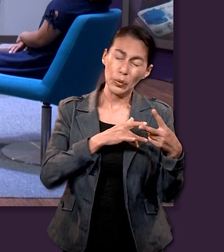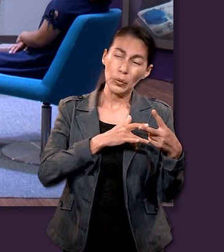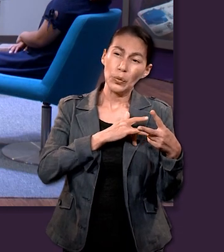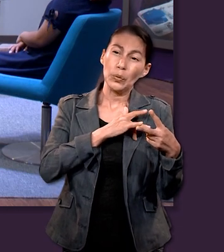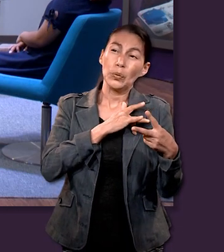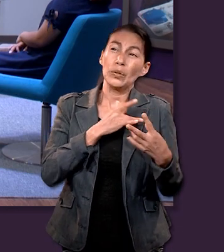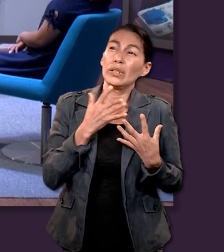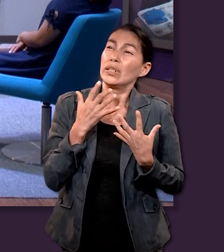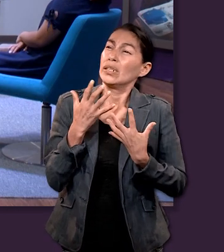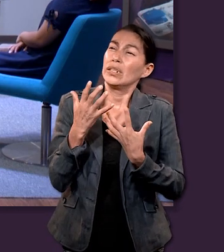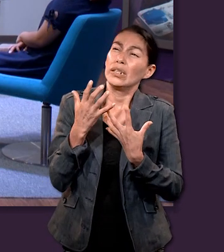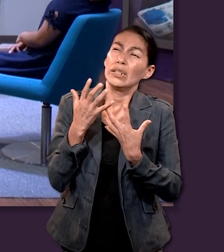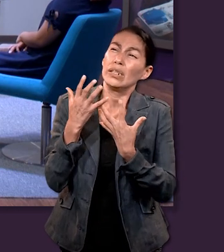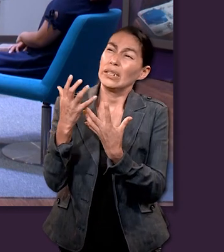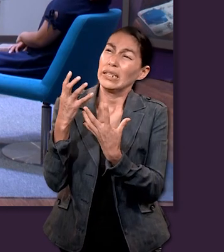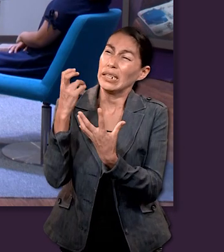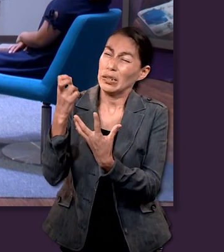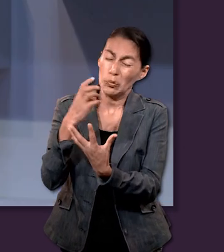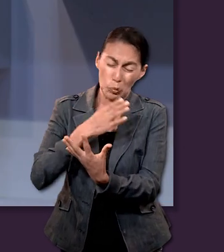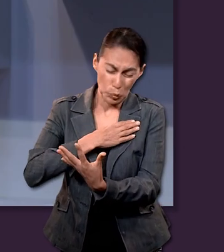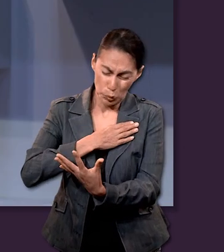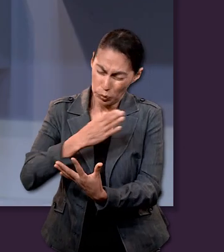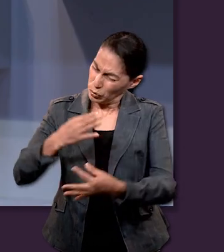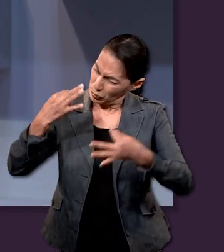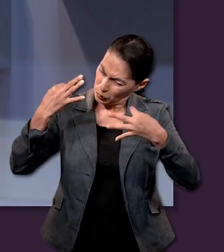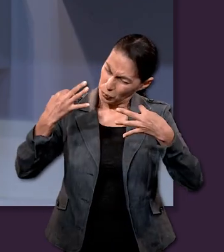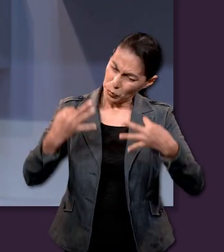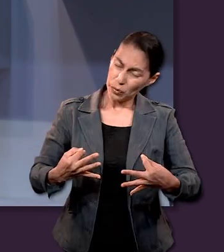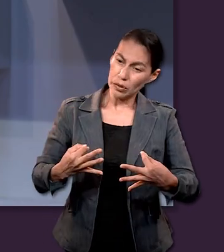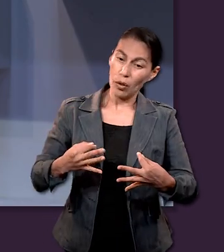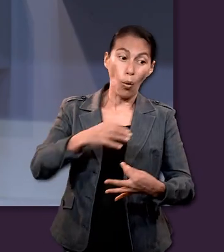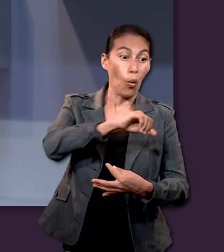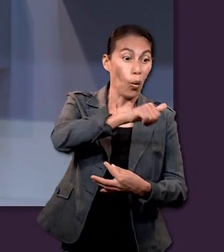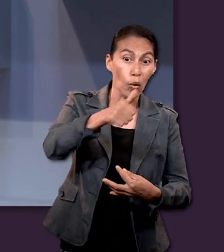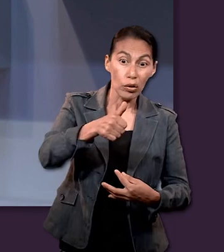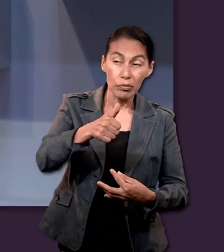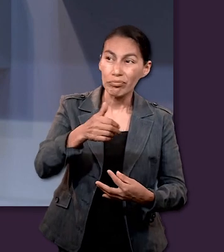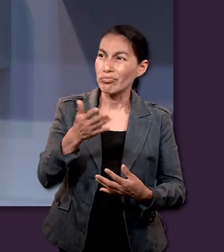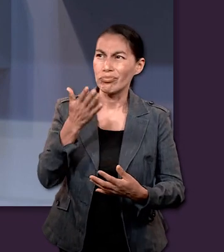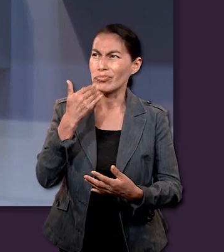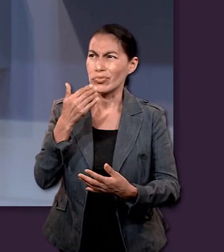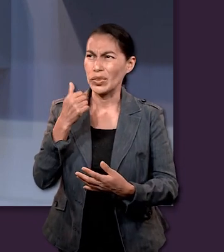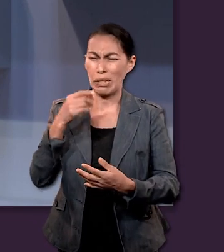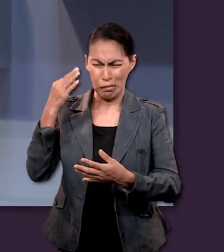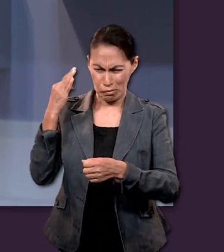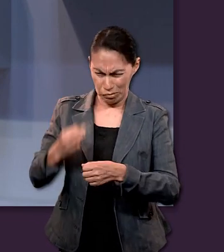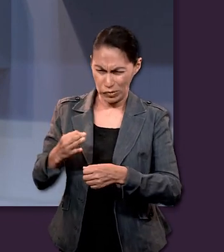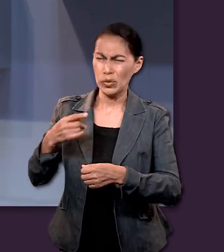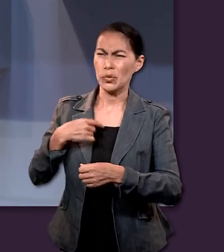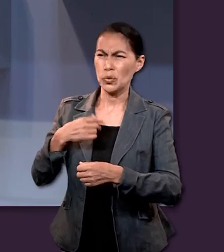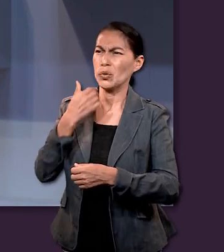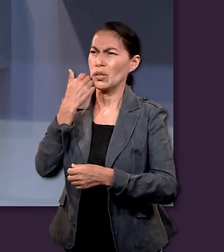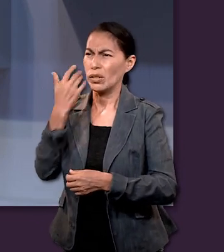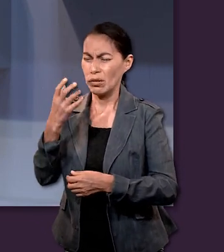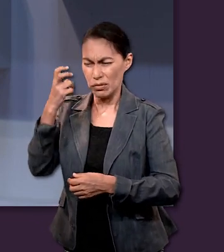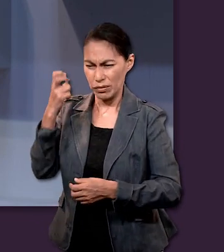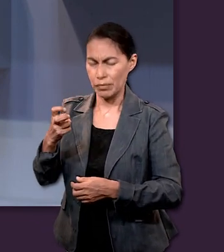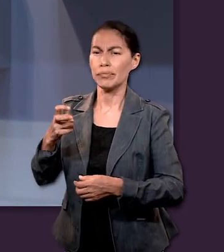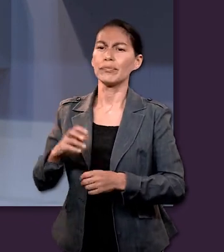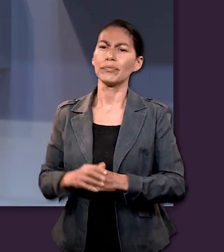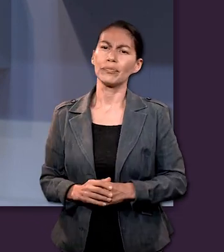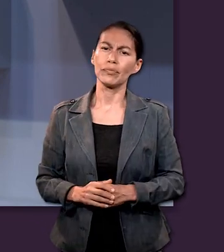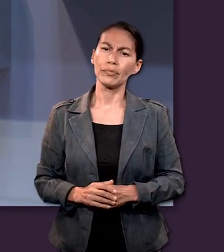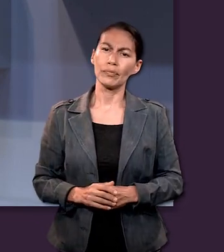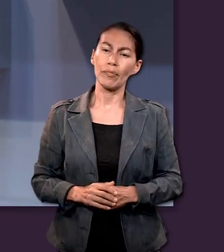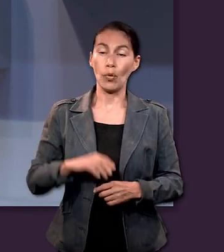tan grande y que a nuestro parecer sea tan bueno que no existe para nosotros otra variable, otra posibilidad, que